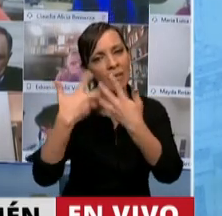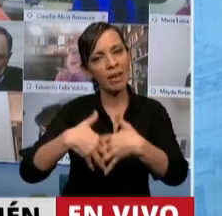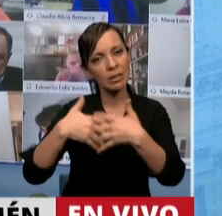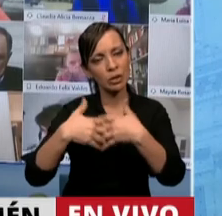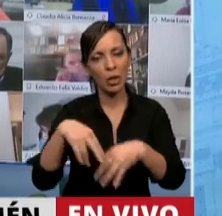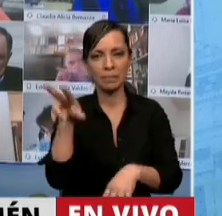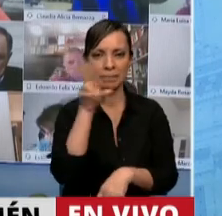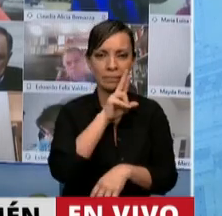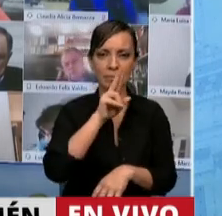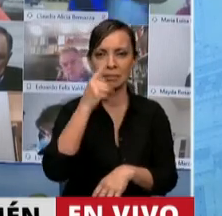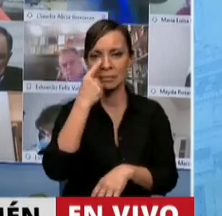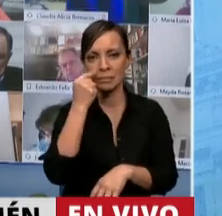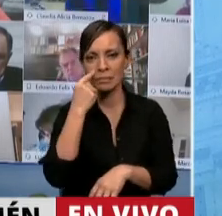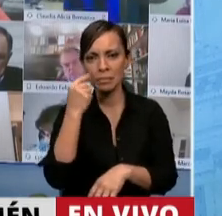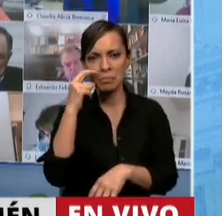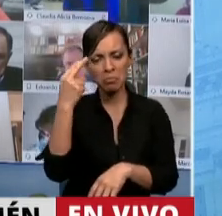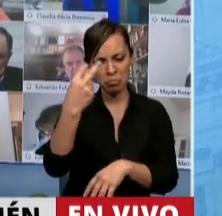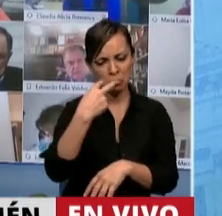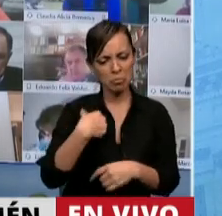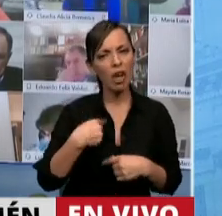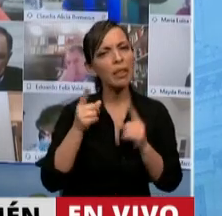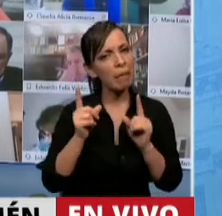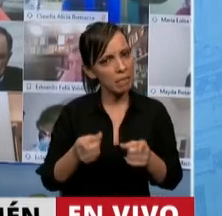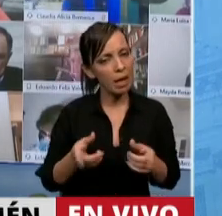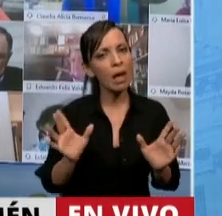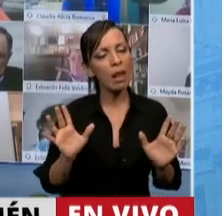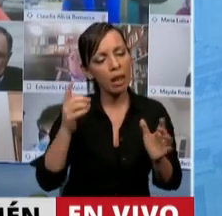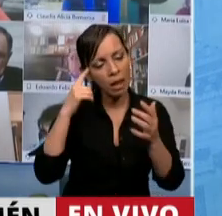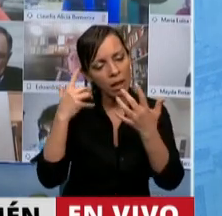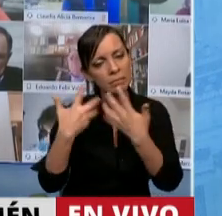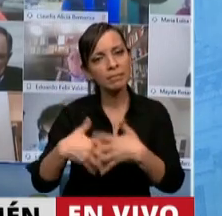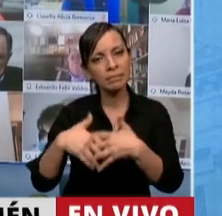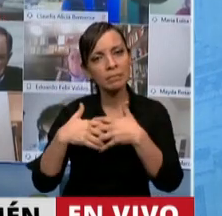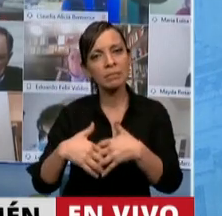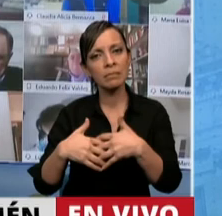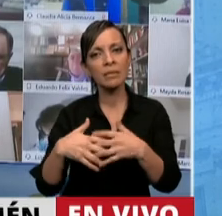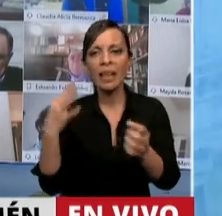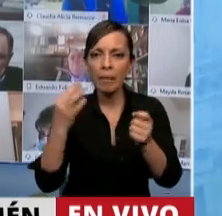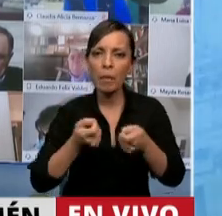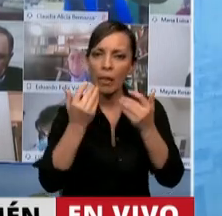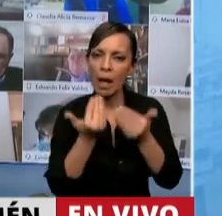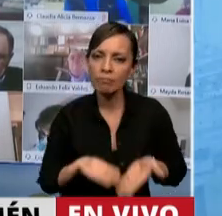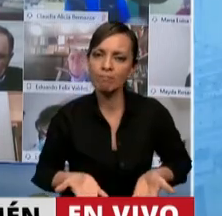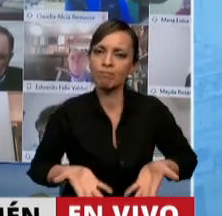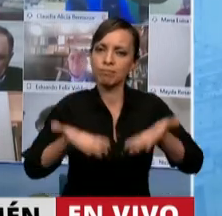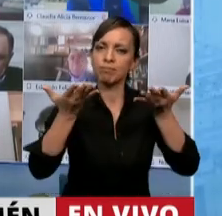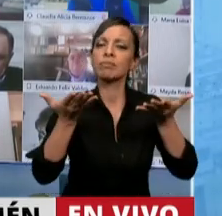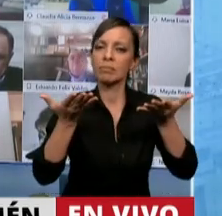diputadas. Me llamo a la reflexión. Debemos prestigiar la actividad política.